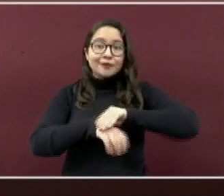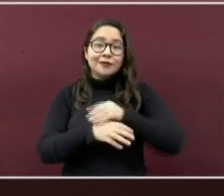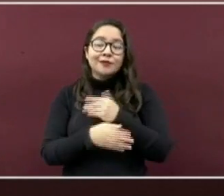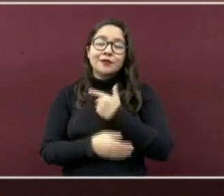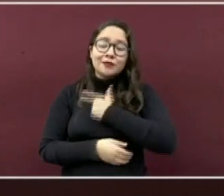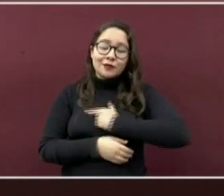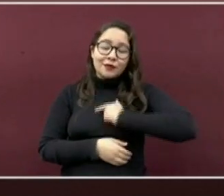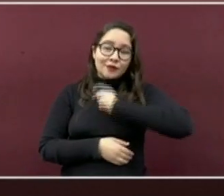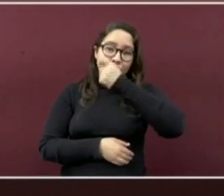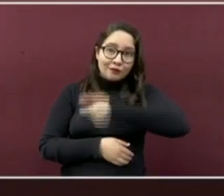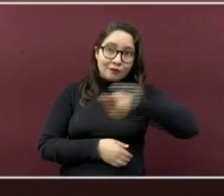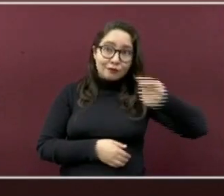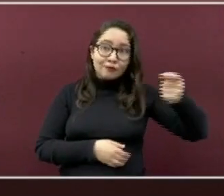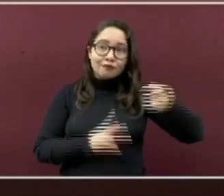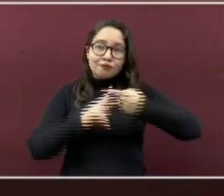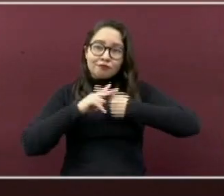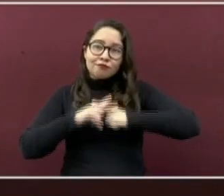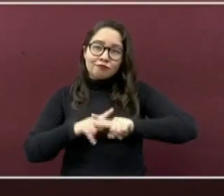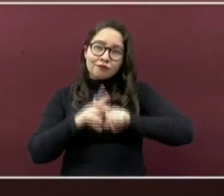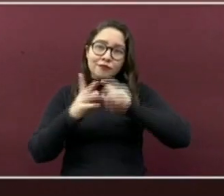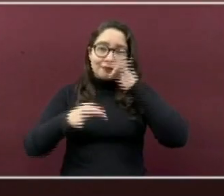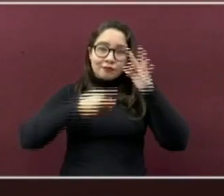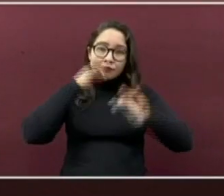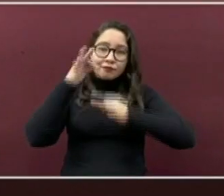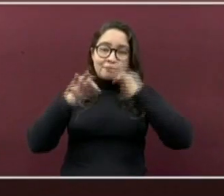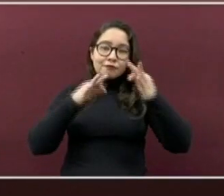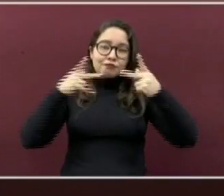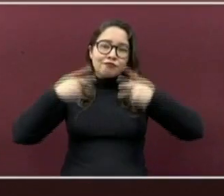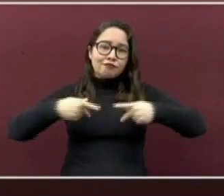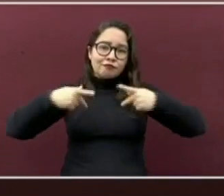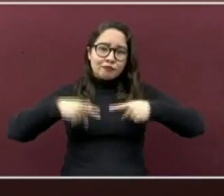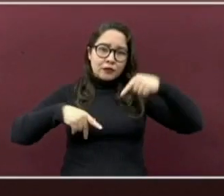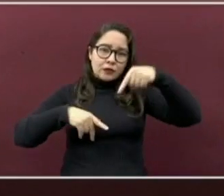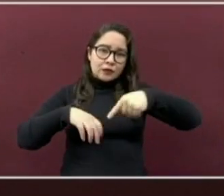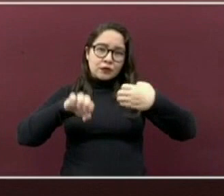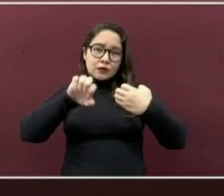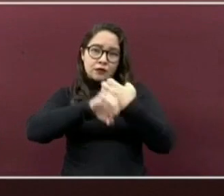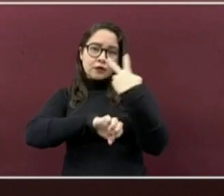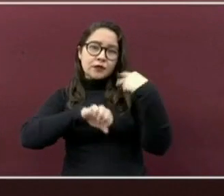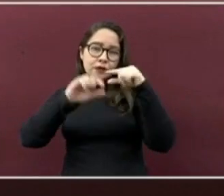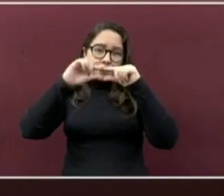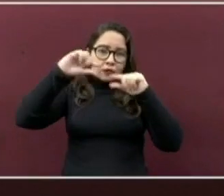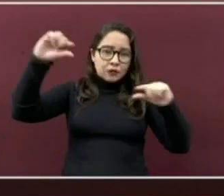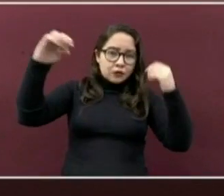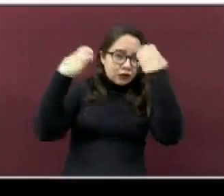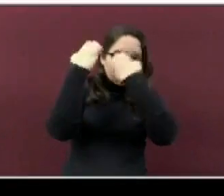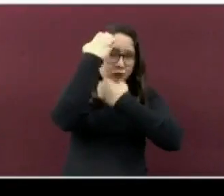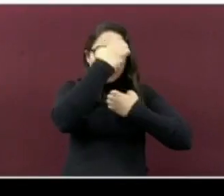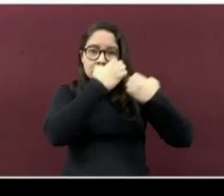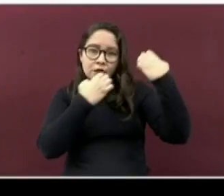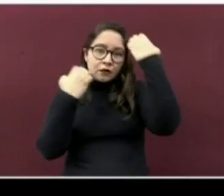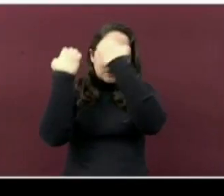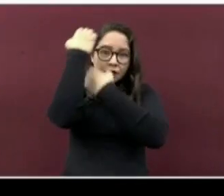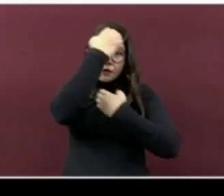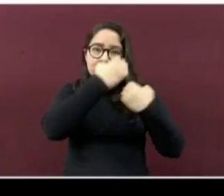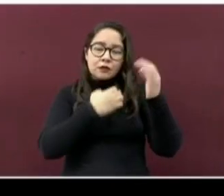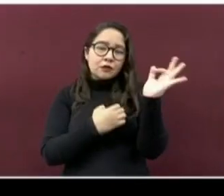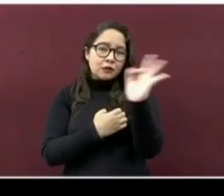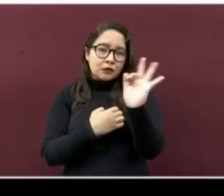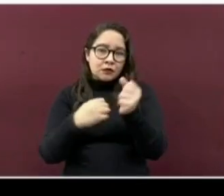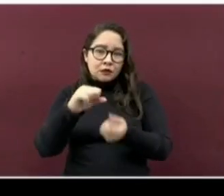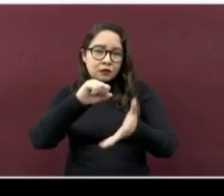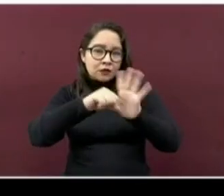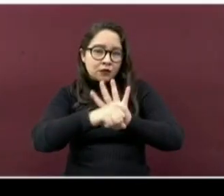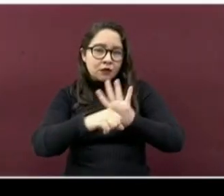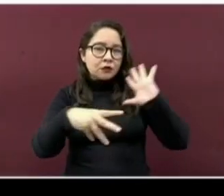saludo con gusto. Iniciamos con el informe de los pacientes estudiados en el estado con diagnóstico probable de COVID-19.